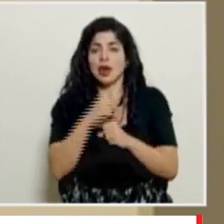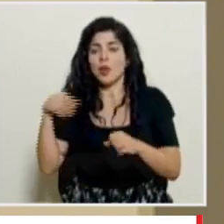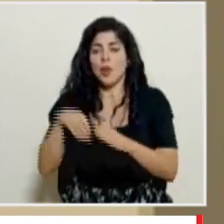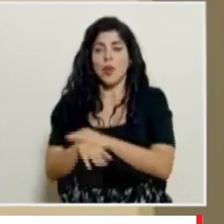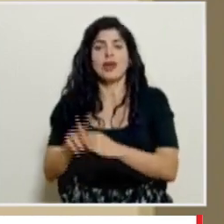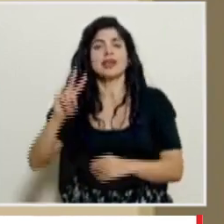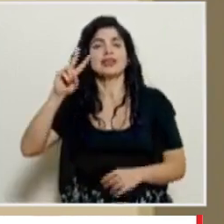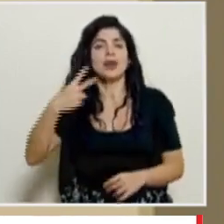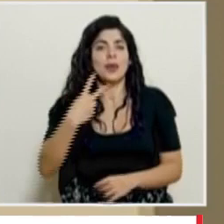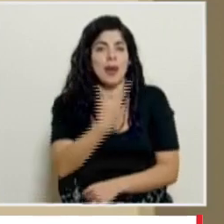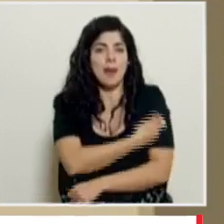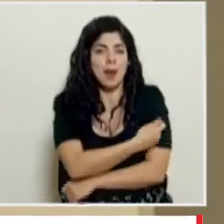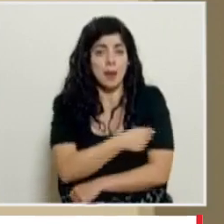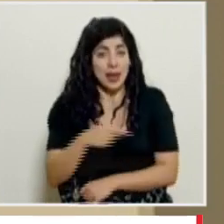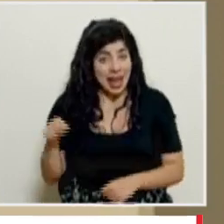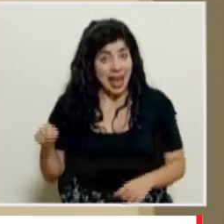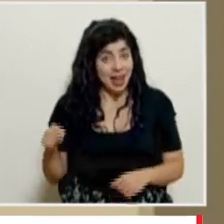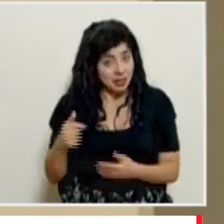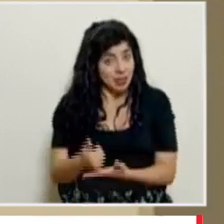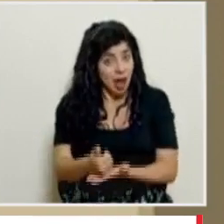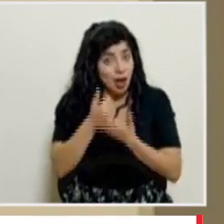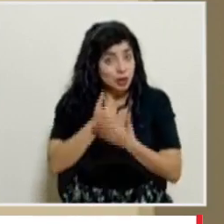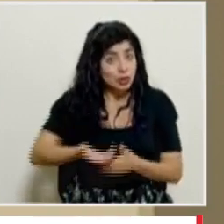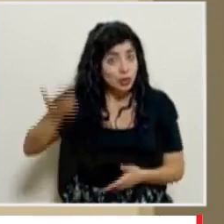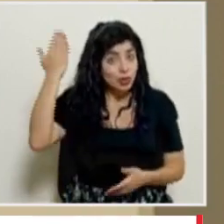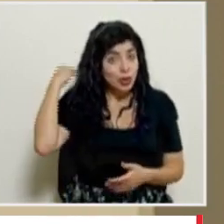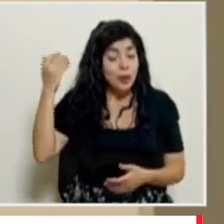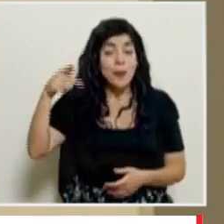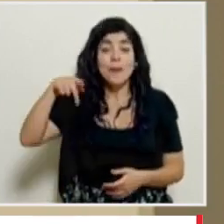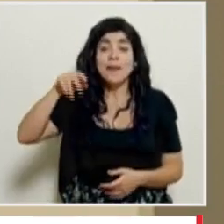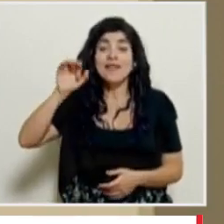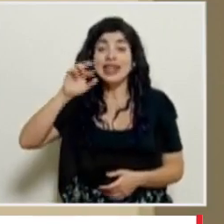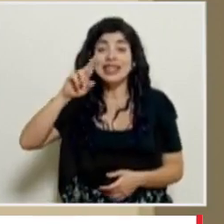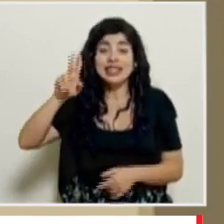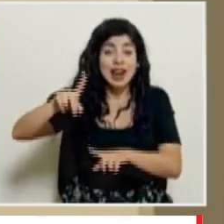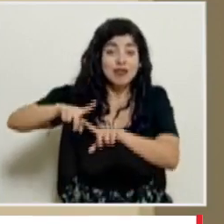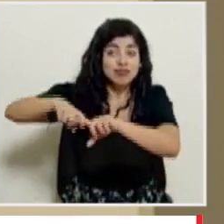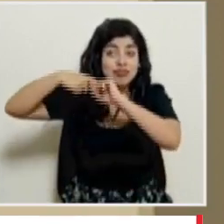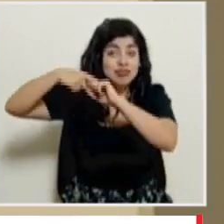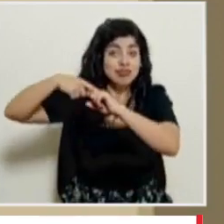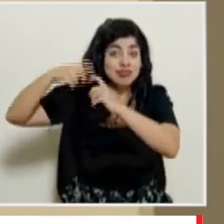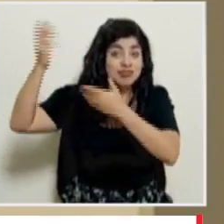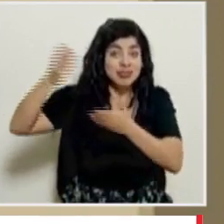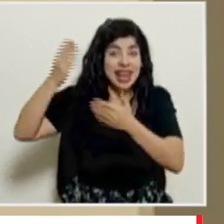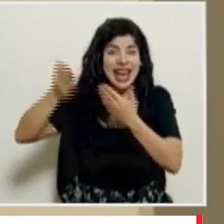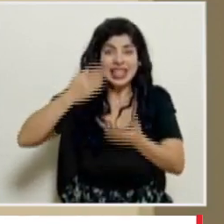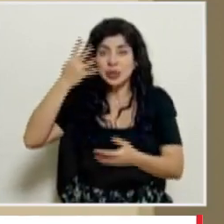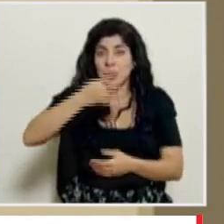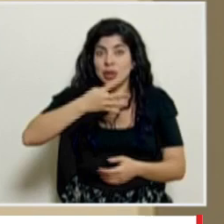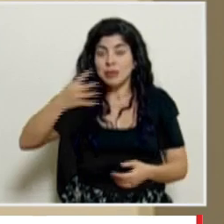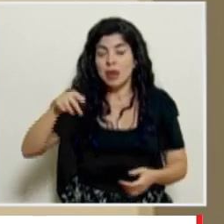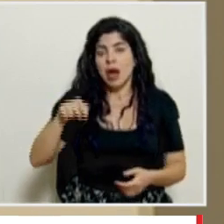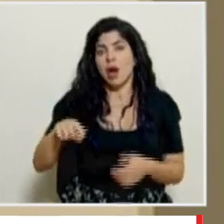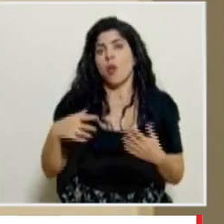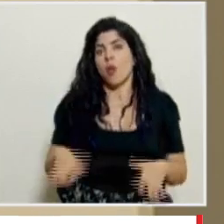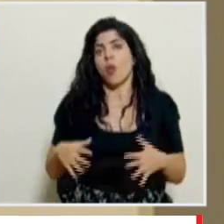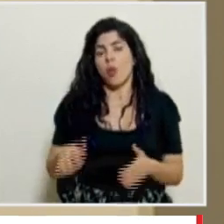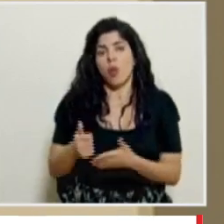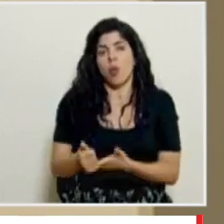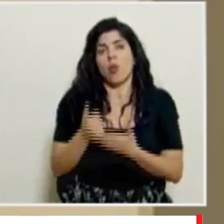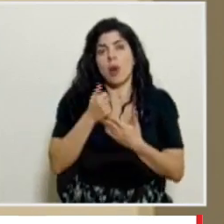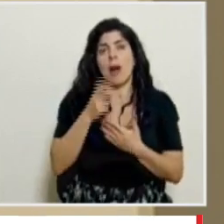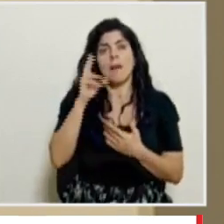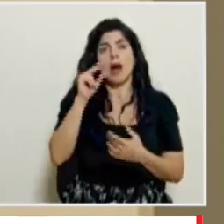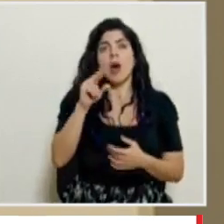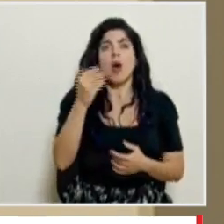dosis y de hecho que incluso eso nos ayudó en su momento cuando Pfizer dejó de enviar vacuna por casi cuatro semanas a poder no